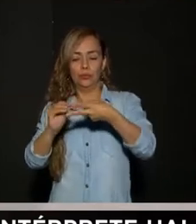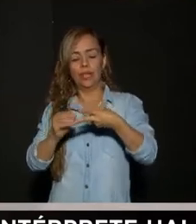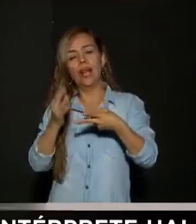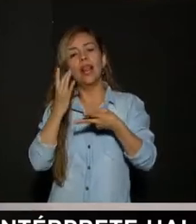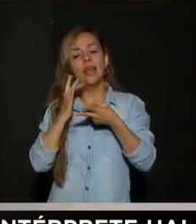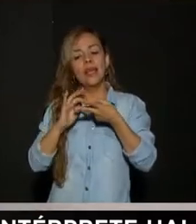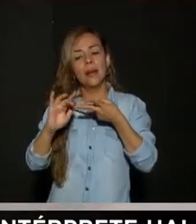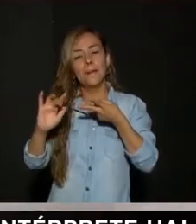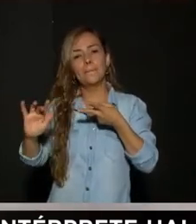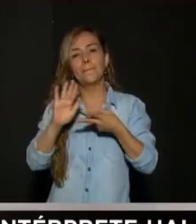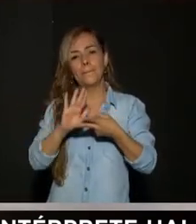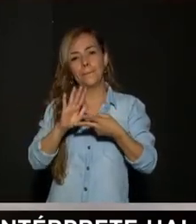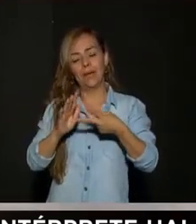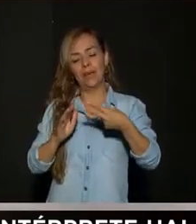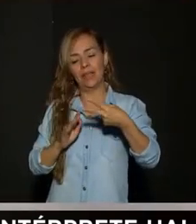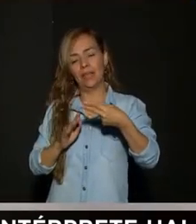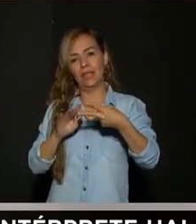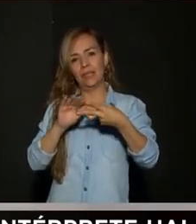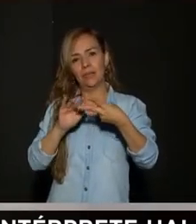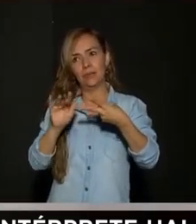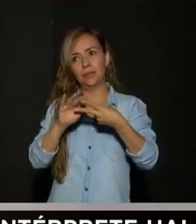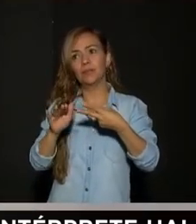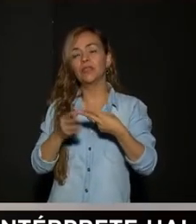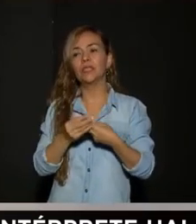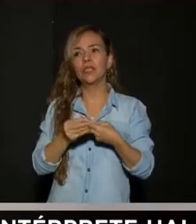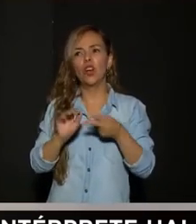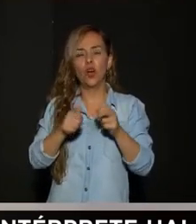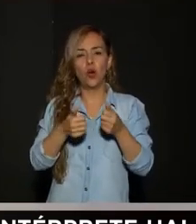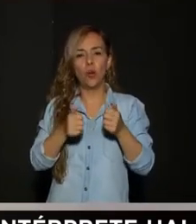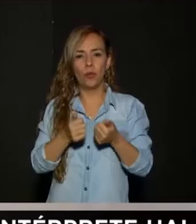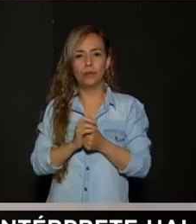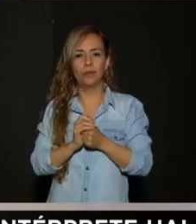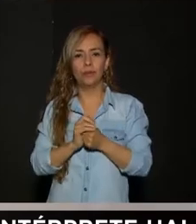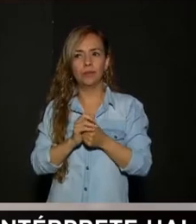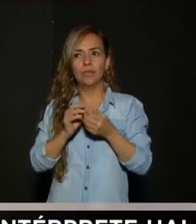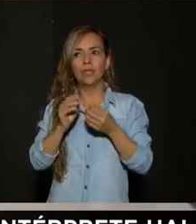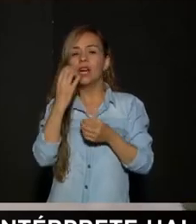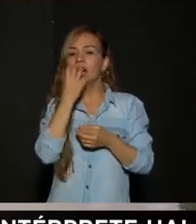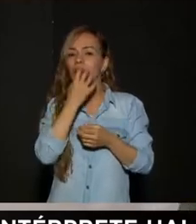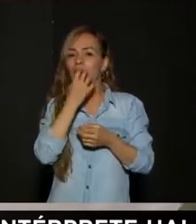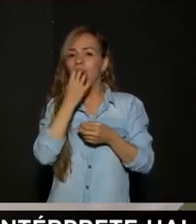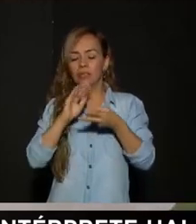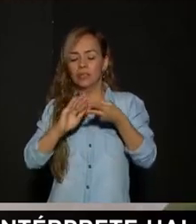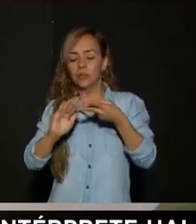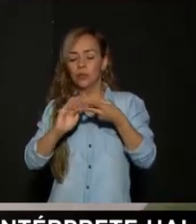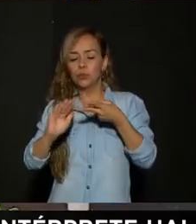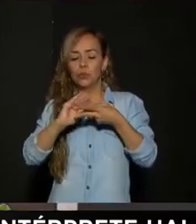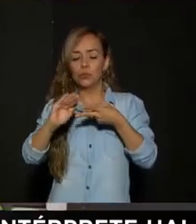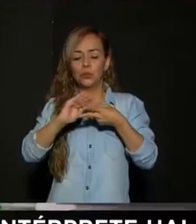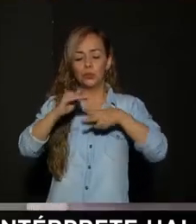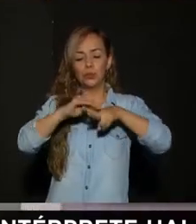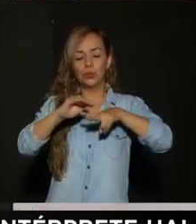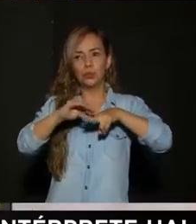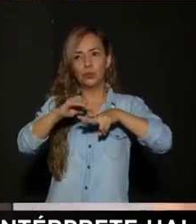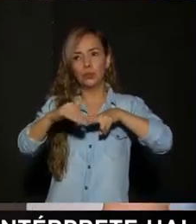las tijeras Nosotros en el parque Lo que hacemos Es flamearla Candelita Calor Sí Nosotros lo hacemos Entonces